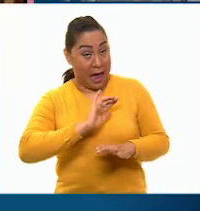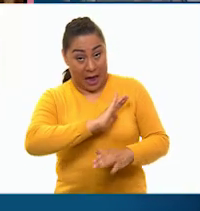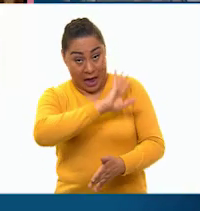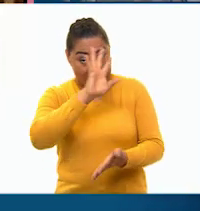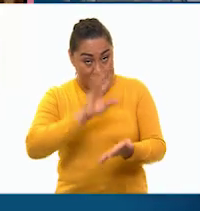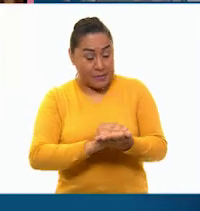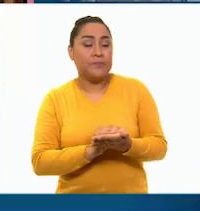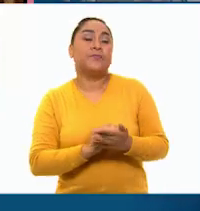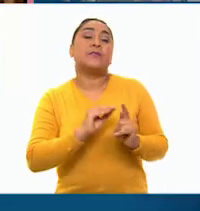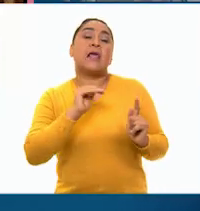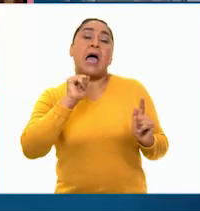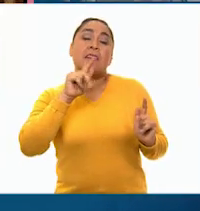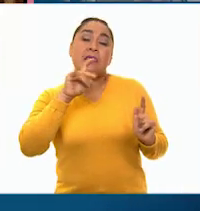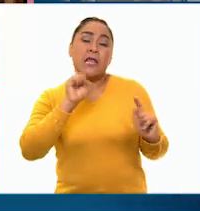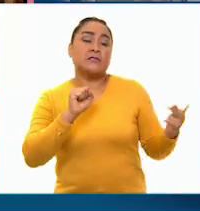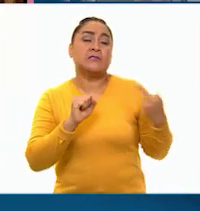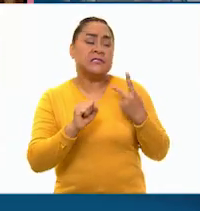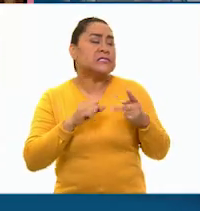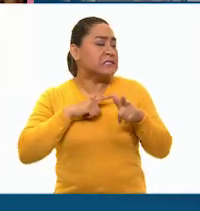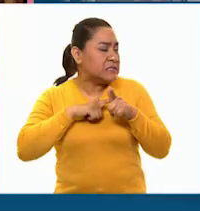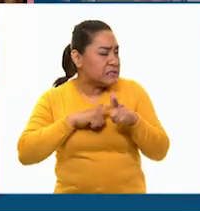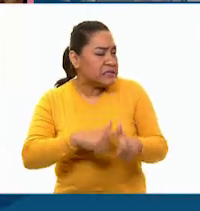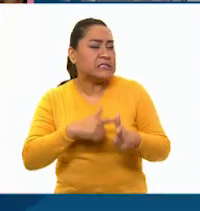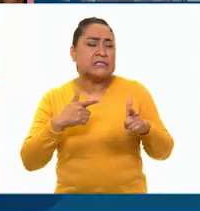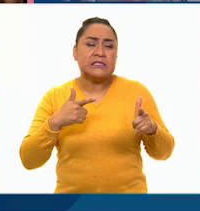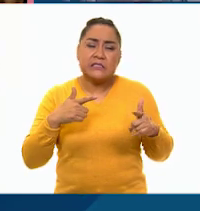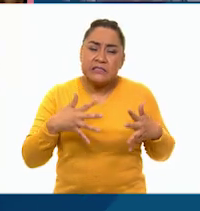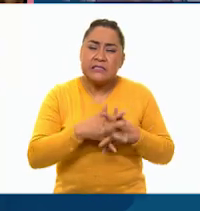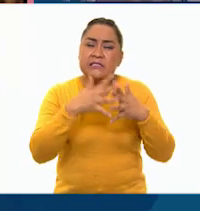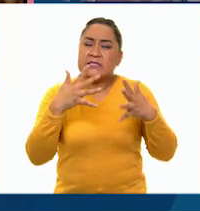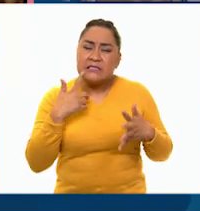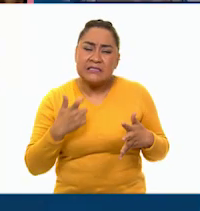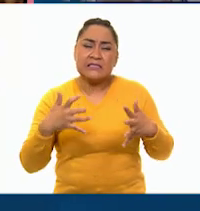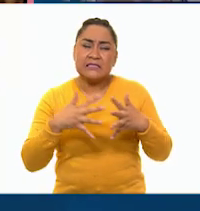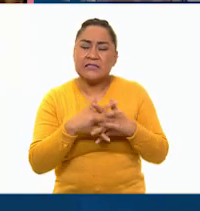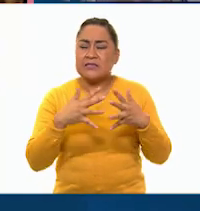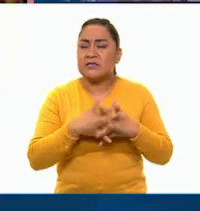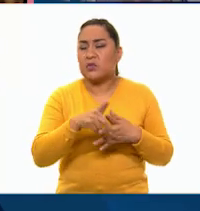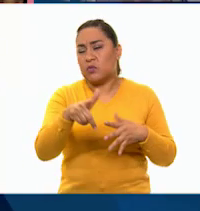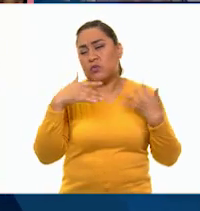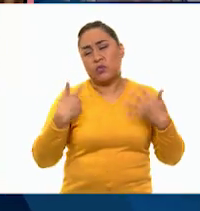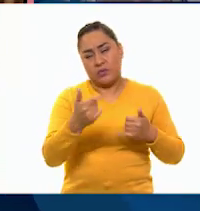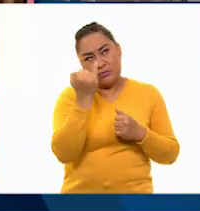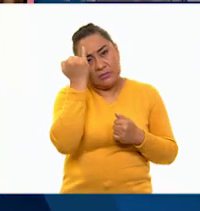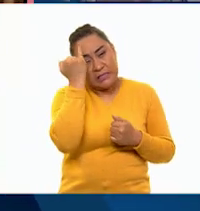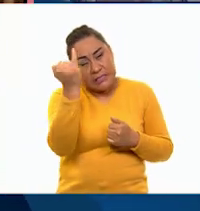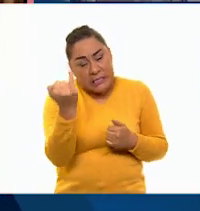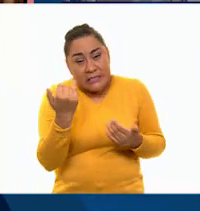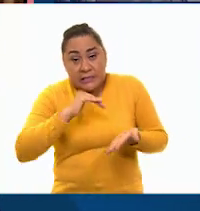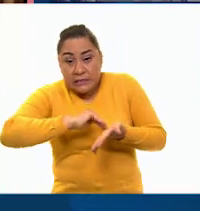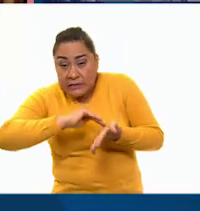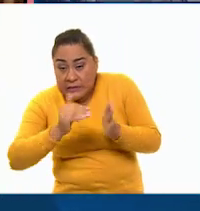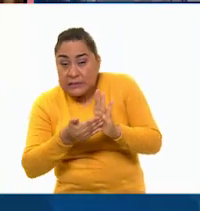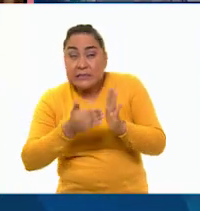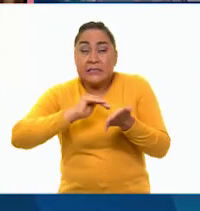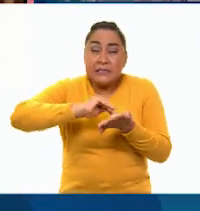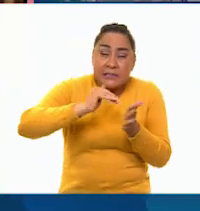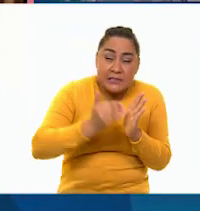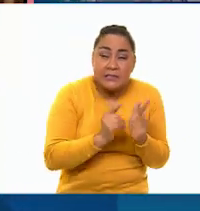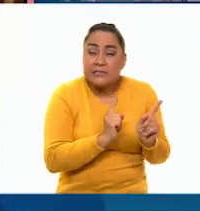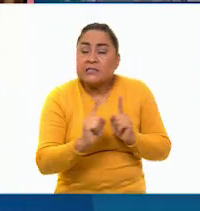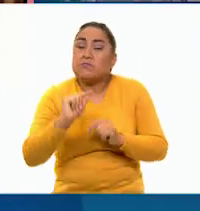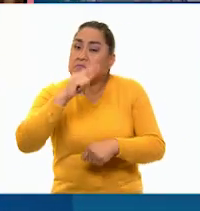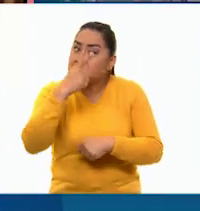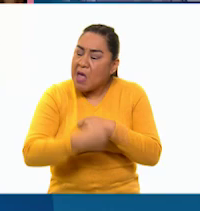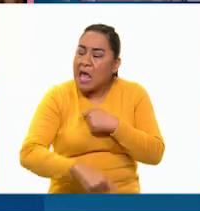Andrés y yo seguimos luchando. No se imaginan por todos los peligros que tuvimos que pasar.